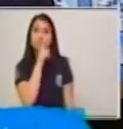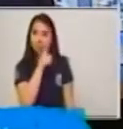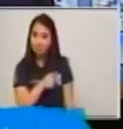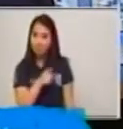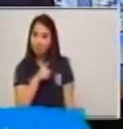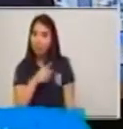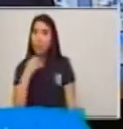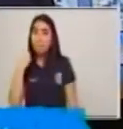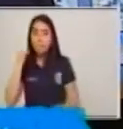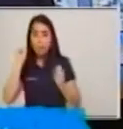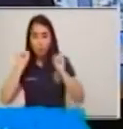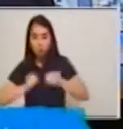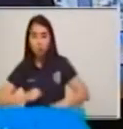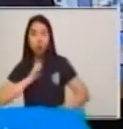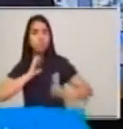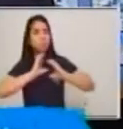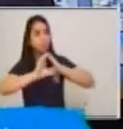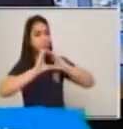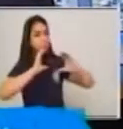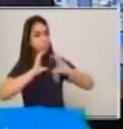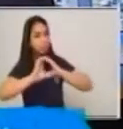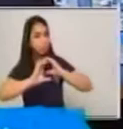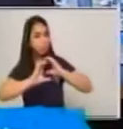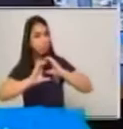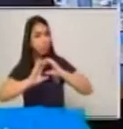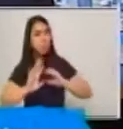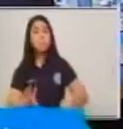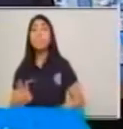La voz sería, entonces,